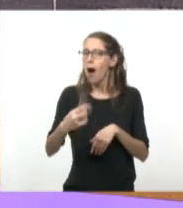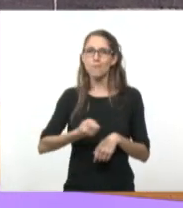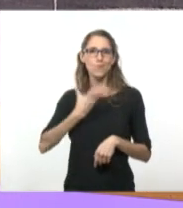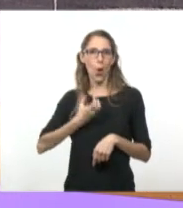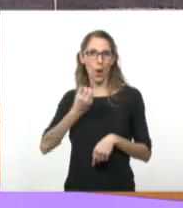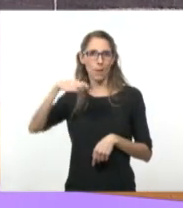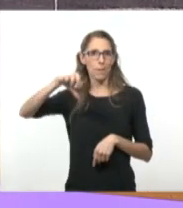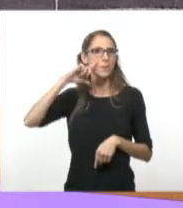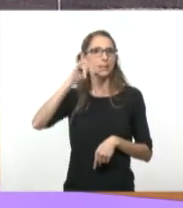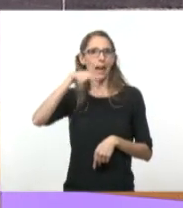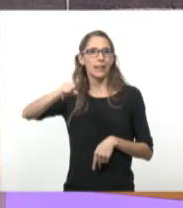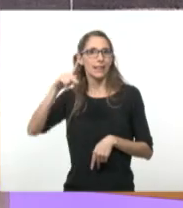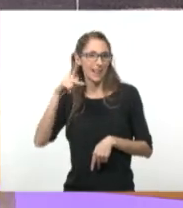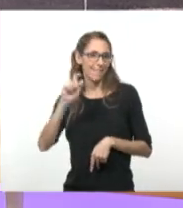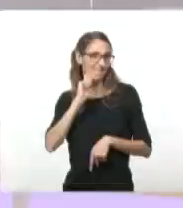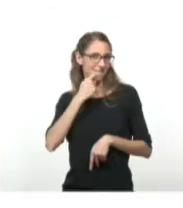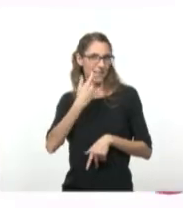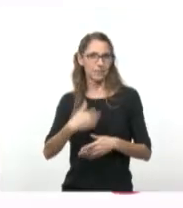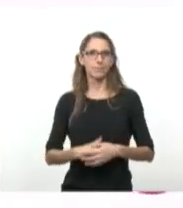Alejandra Pizarnik, maravillosos.